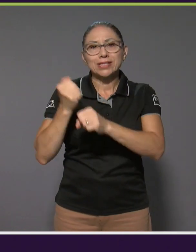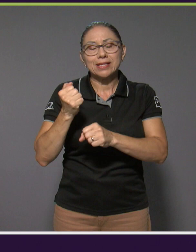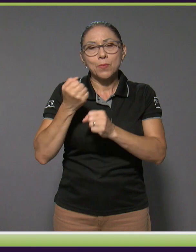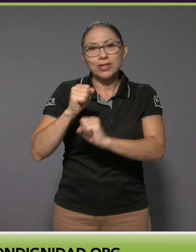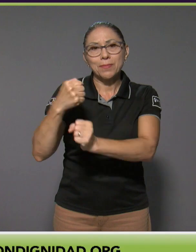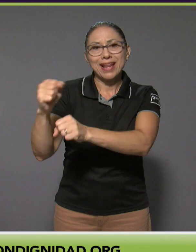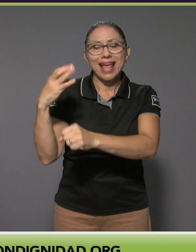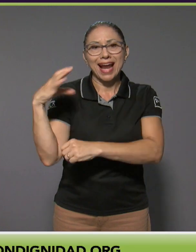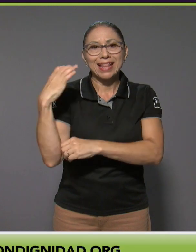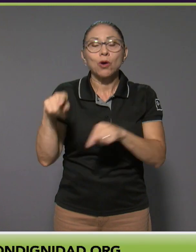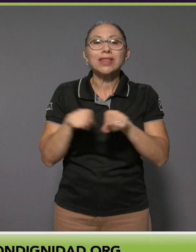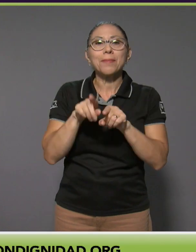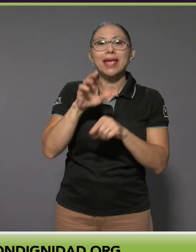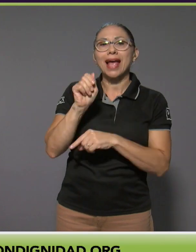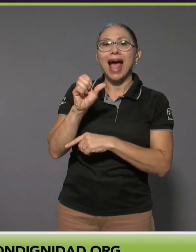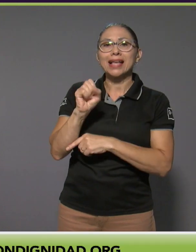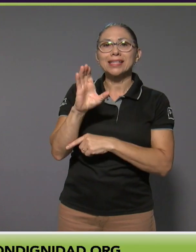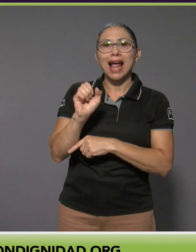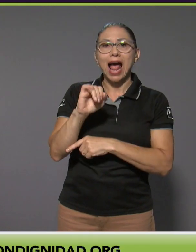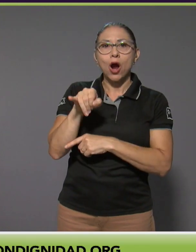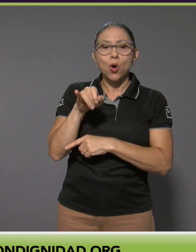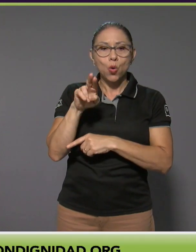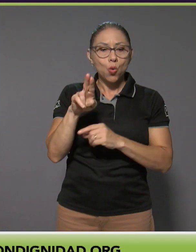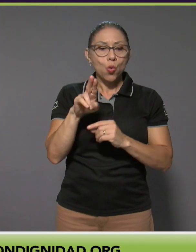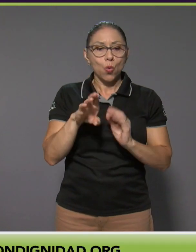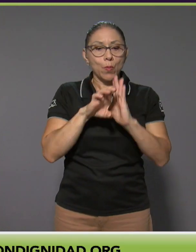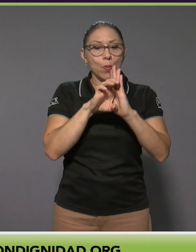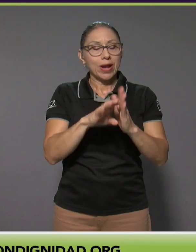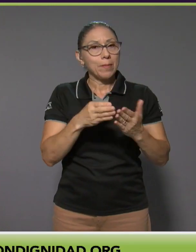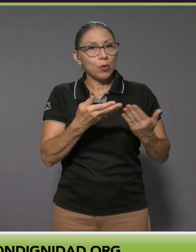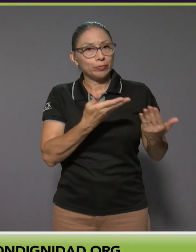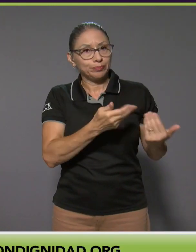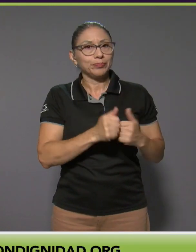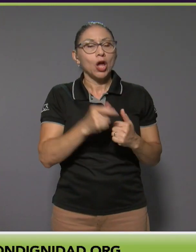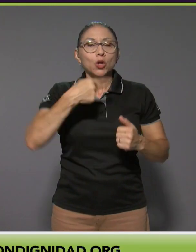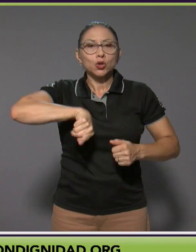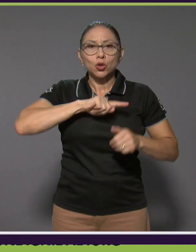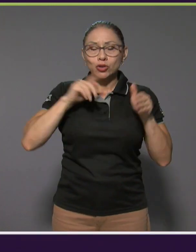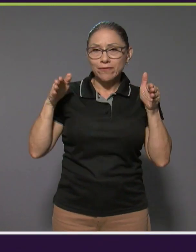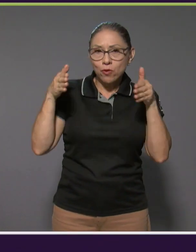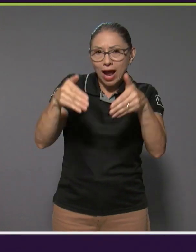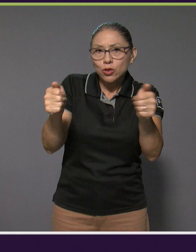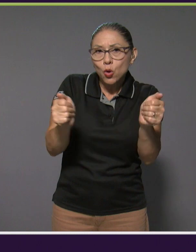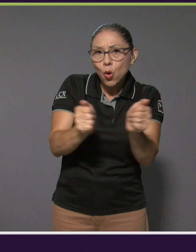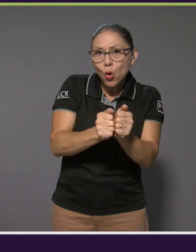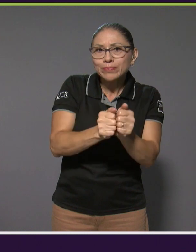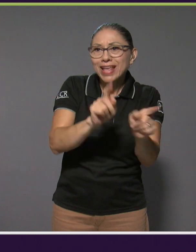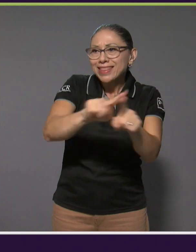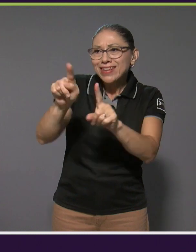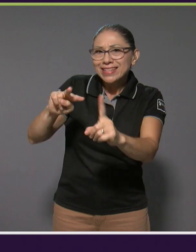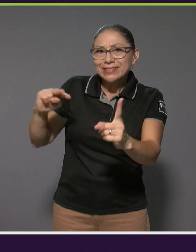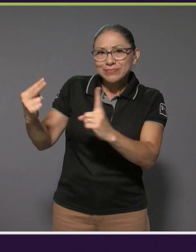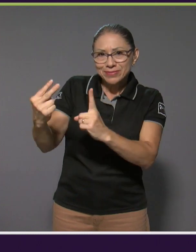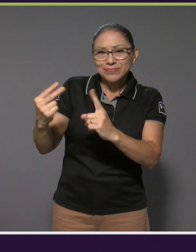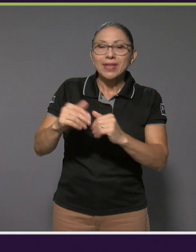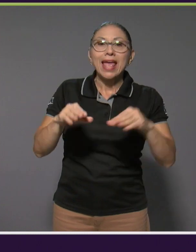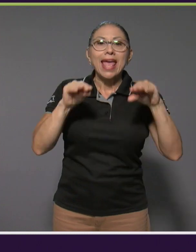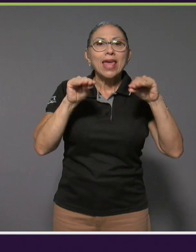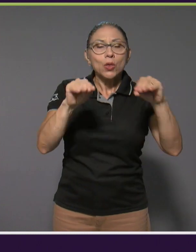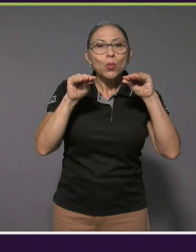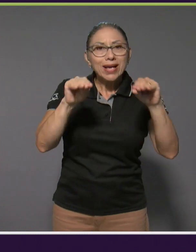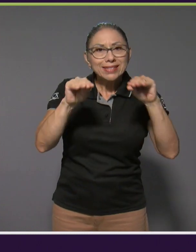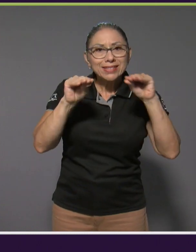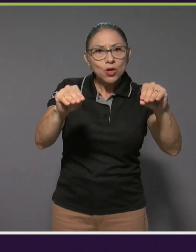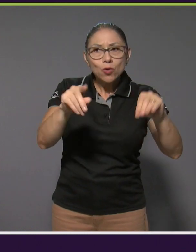actores como Azcahu, estamos impulsando esto con varios enfoques. La educación y sensibilización en temas